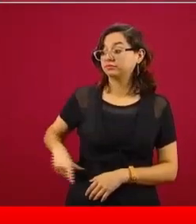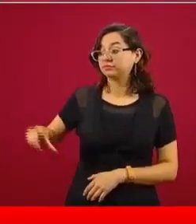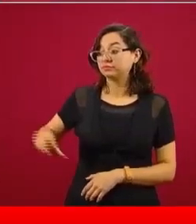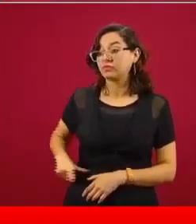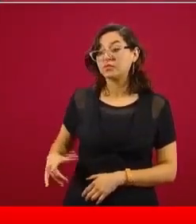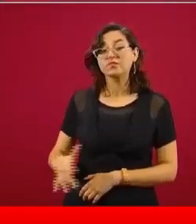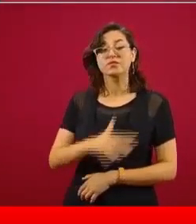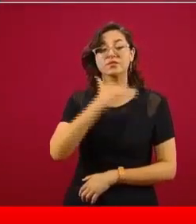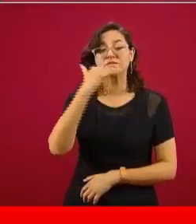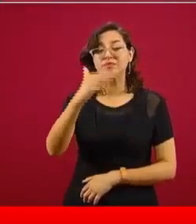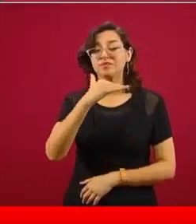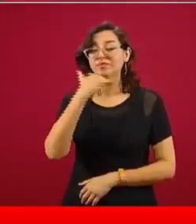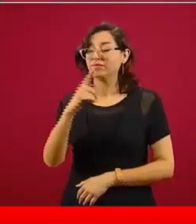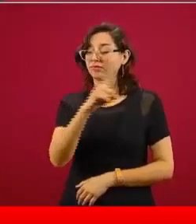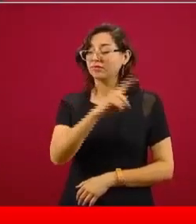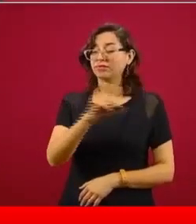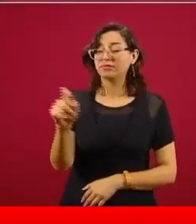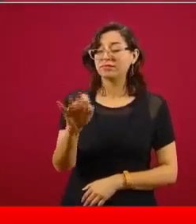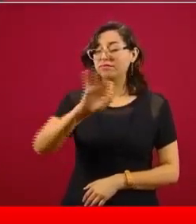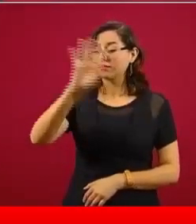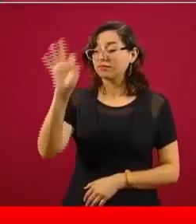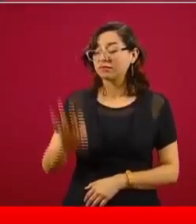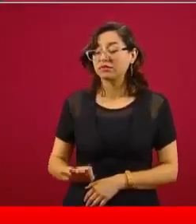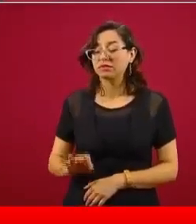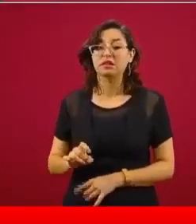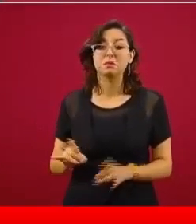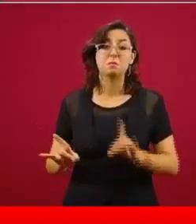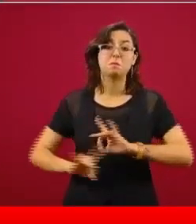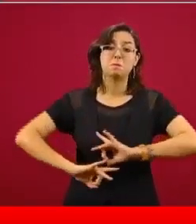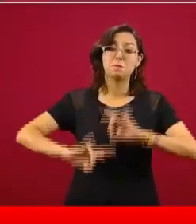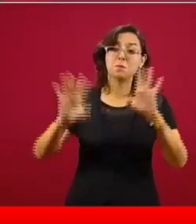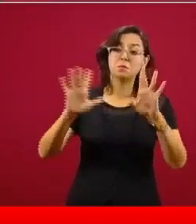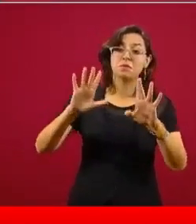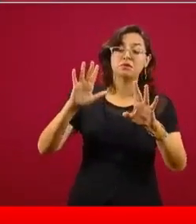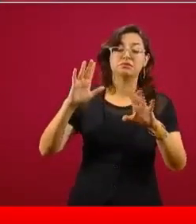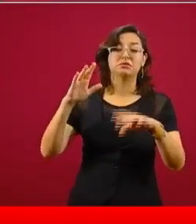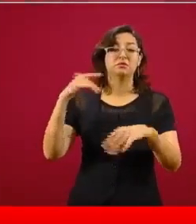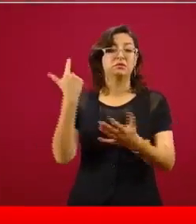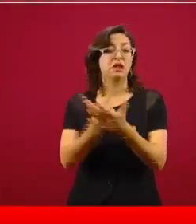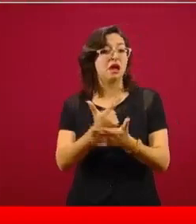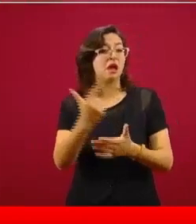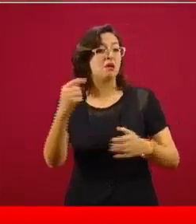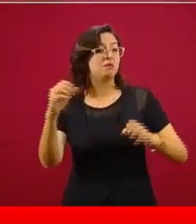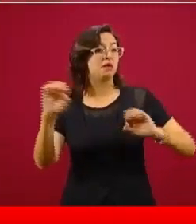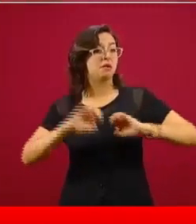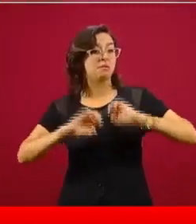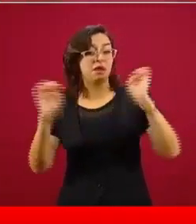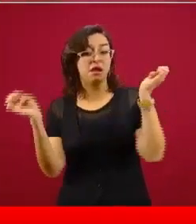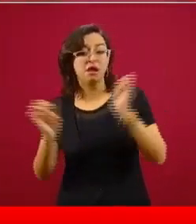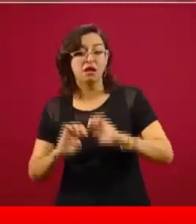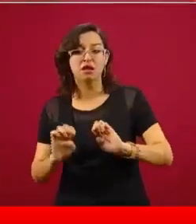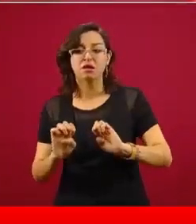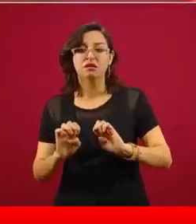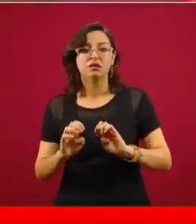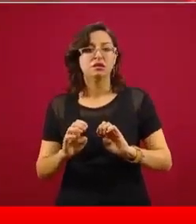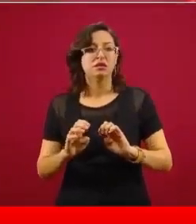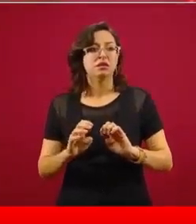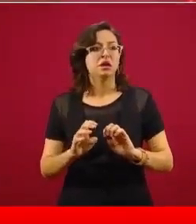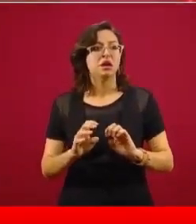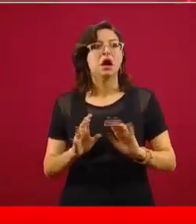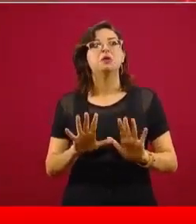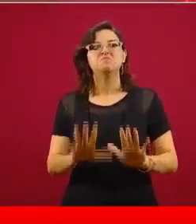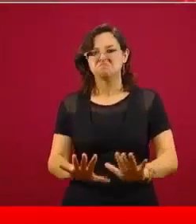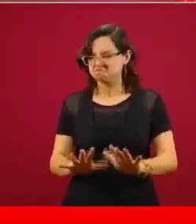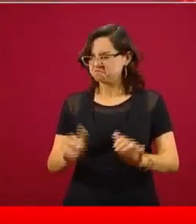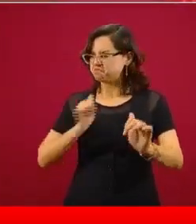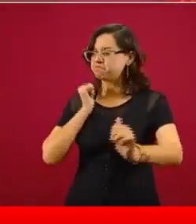o se declaraba una emergencia y a comprar a precios